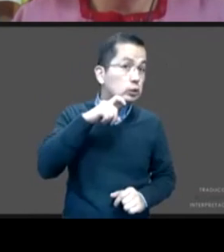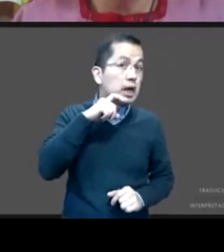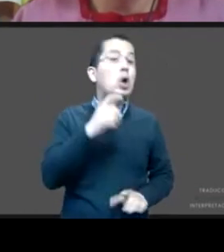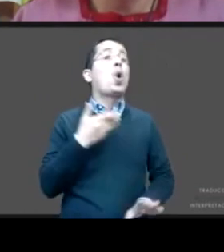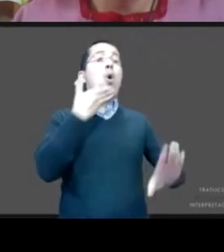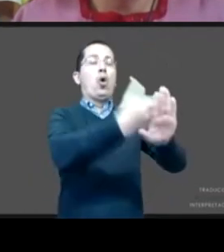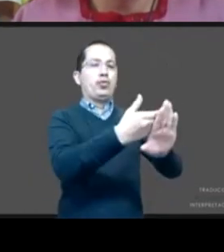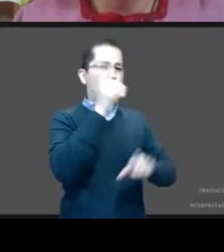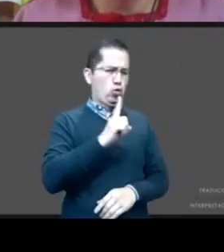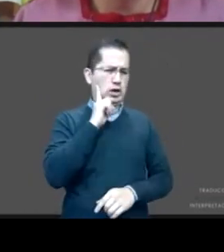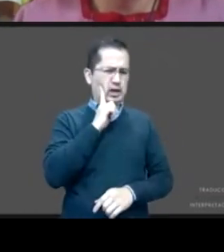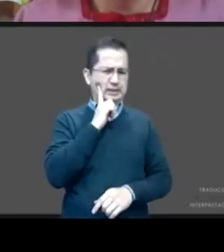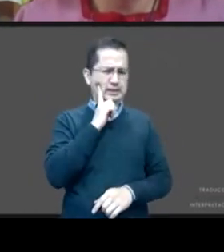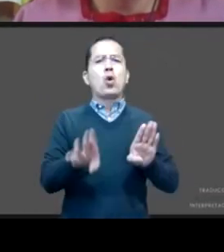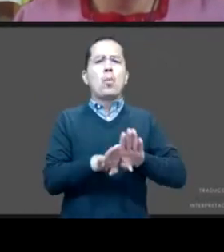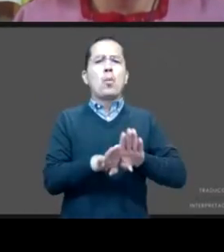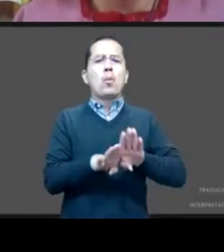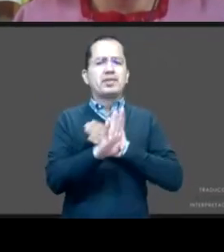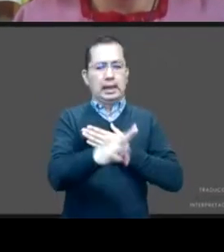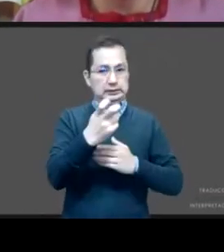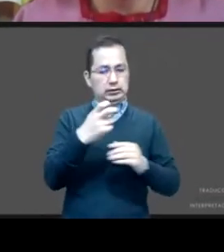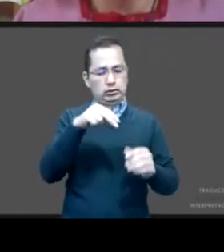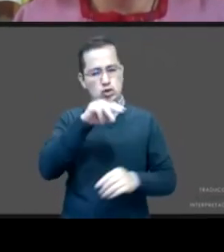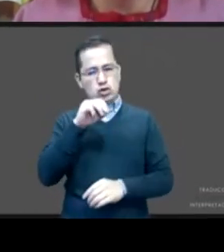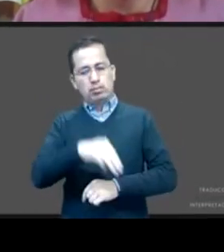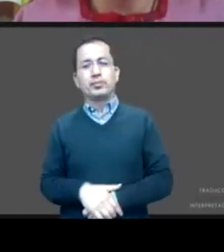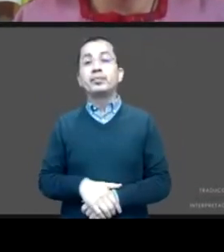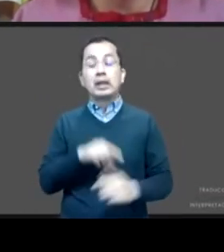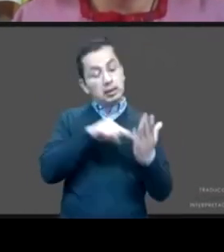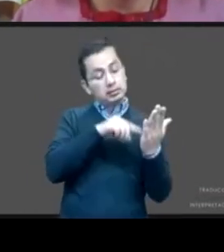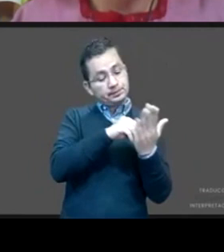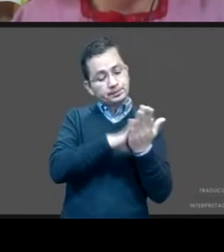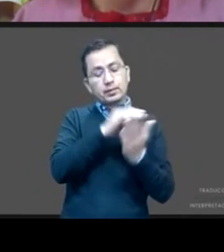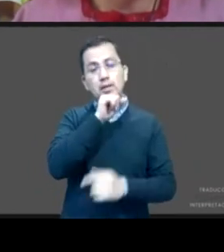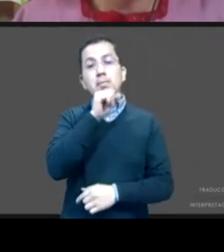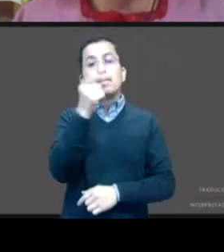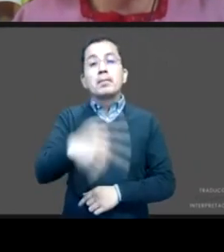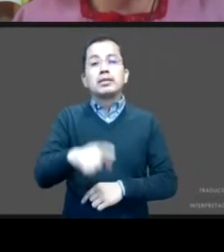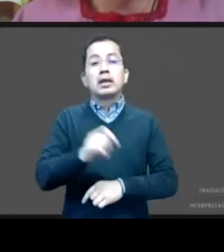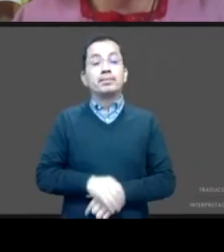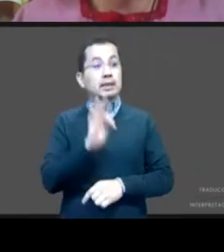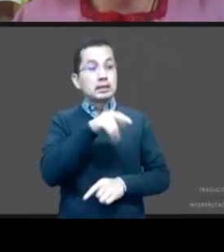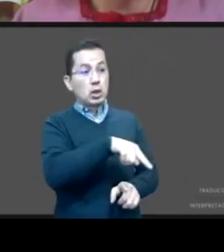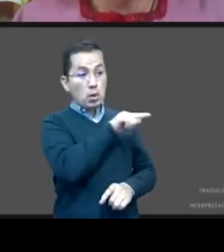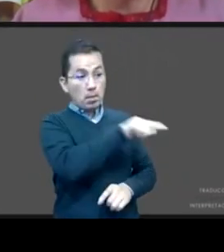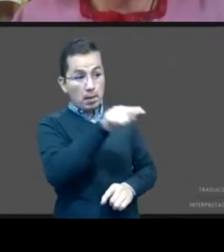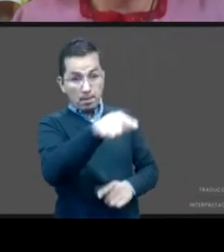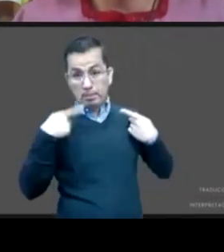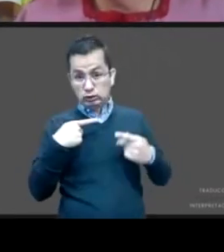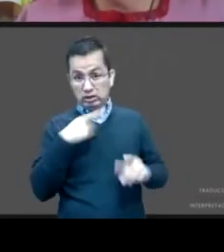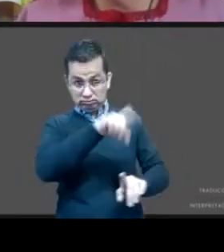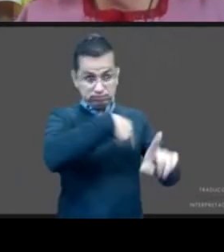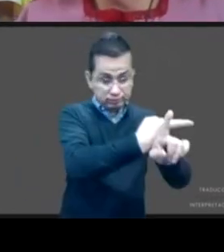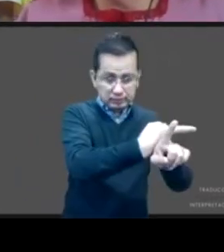se señala que una persona víctima de violación debe recibir atención integral por parte de las instituciones públicas,